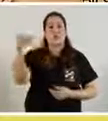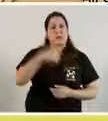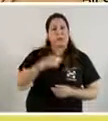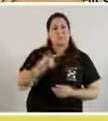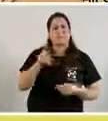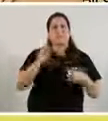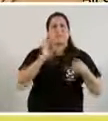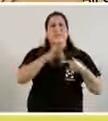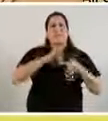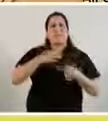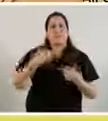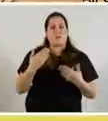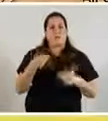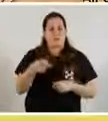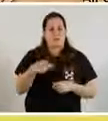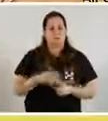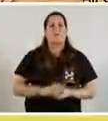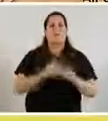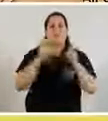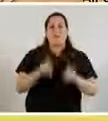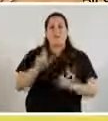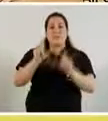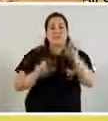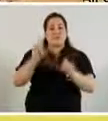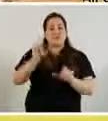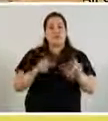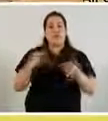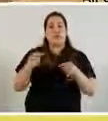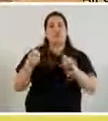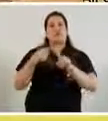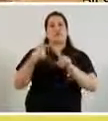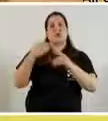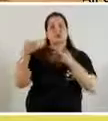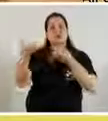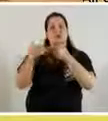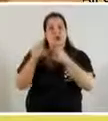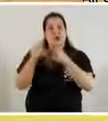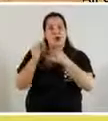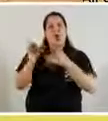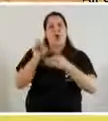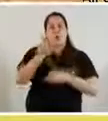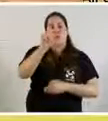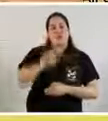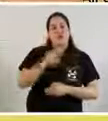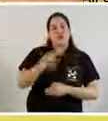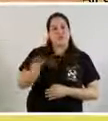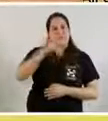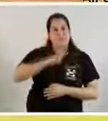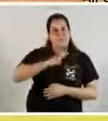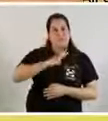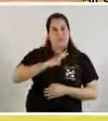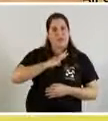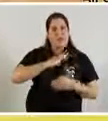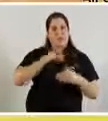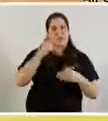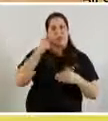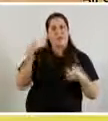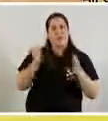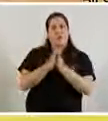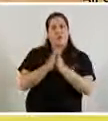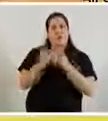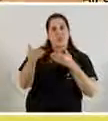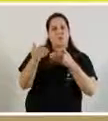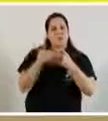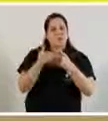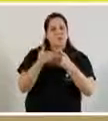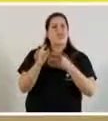también testeamos a todos los que estuvieron en contacto estrecho o son convivientes de los contagiados. Tengan o no síntomas,